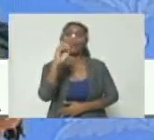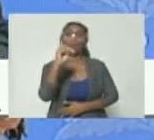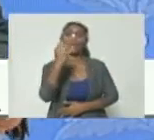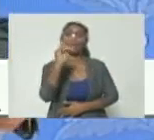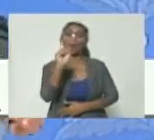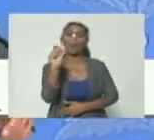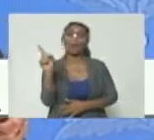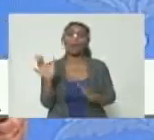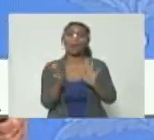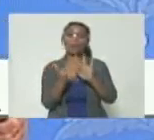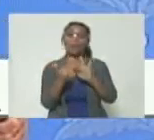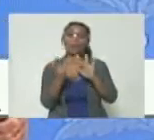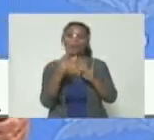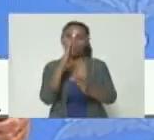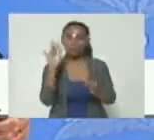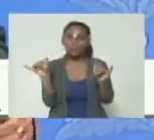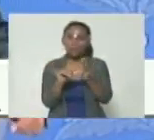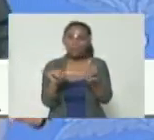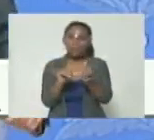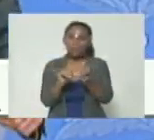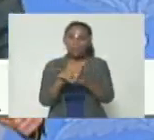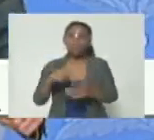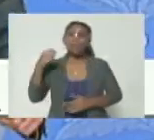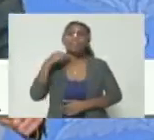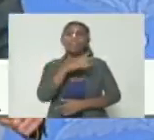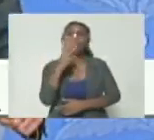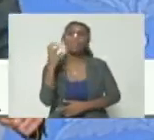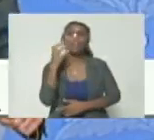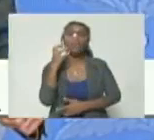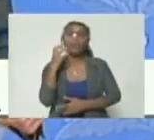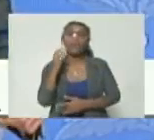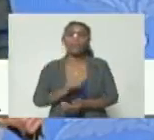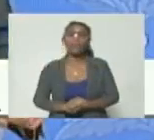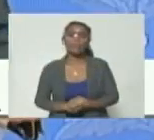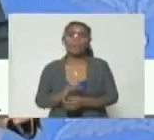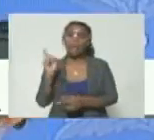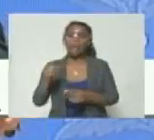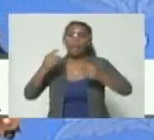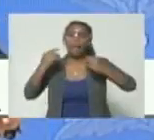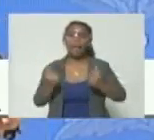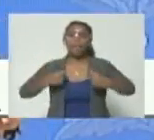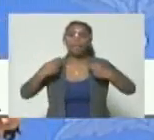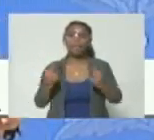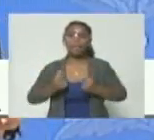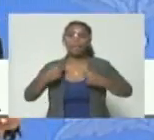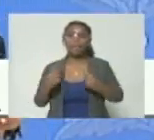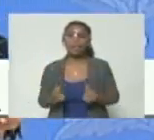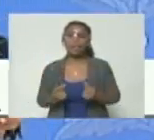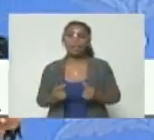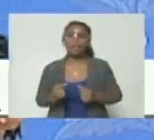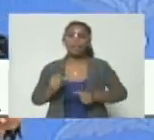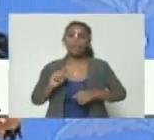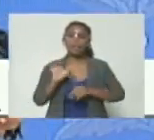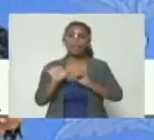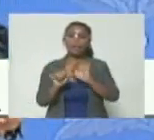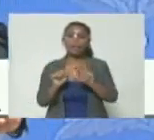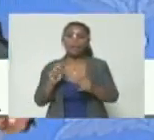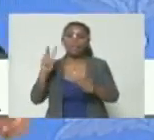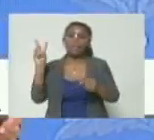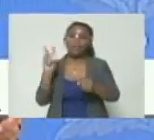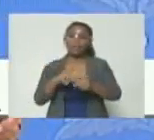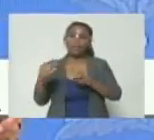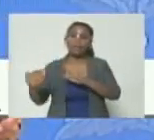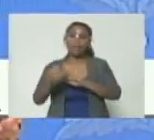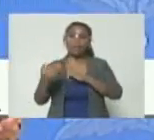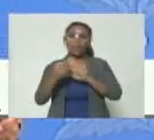cercanos con el Palacio de Nariño, con Iván Duque, y que es activador de acciones violentas contra